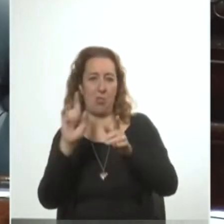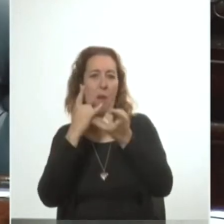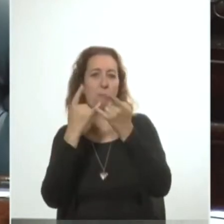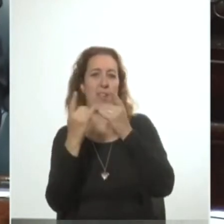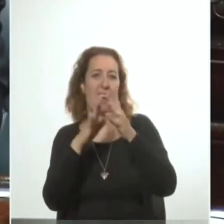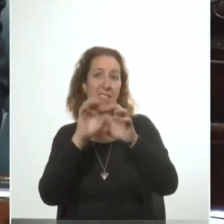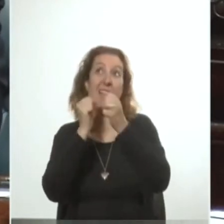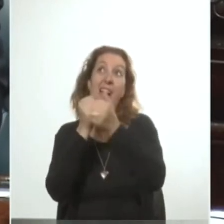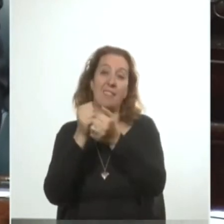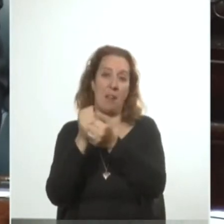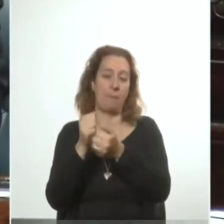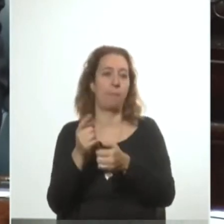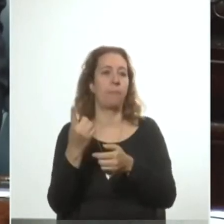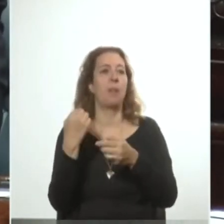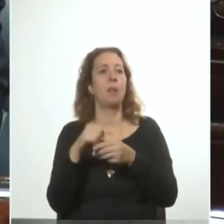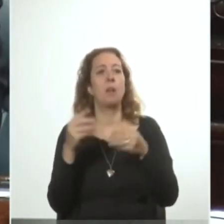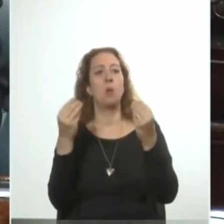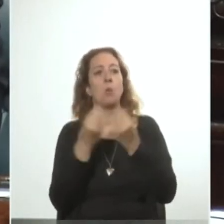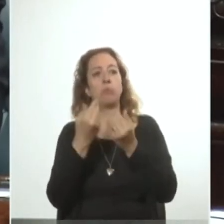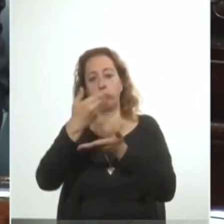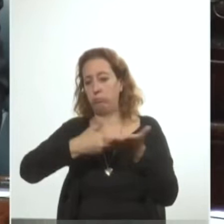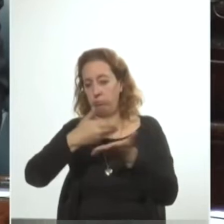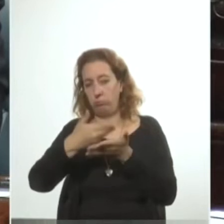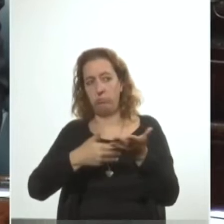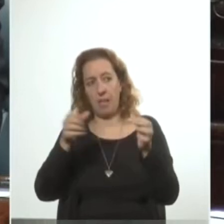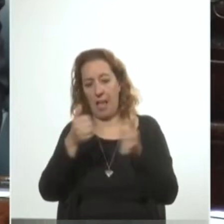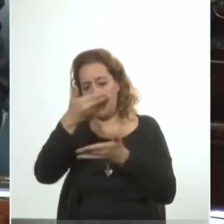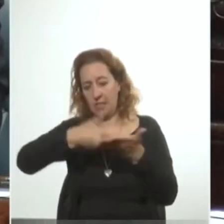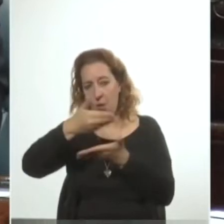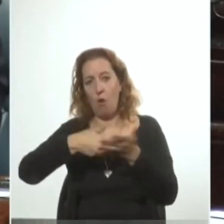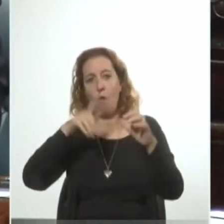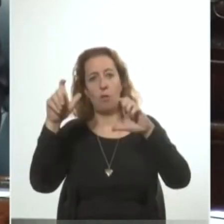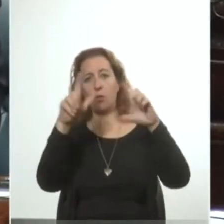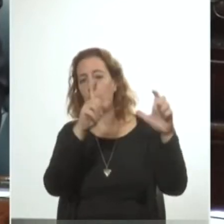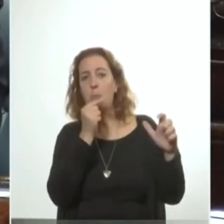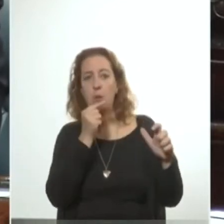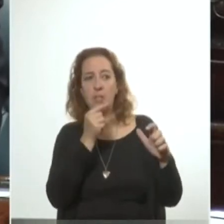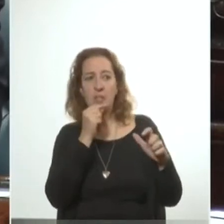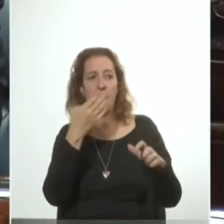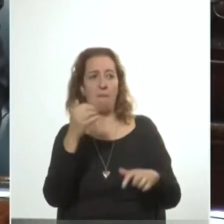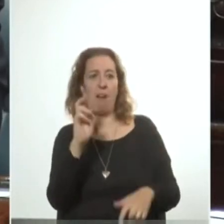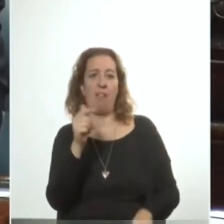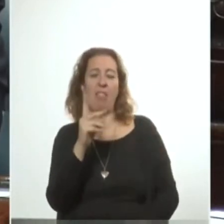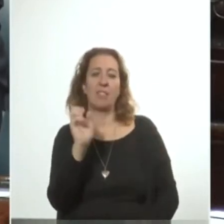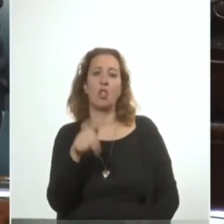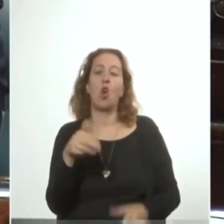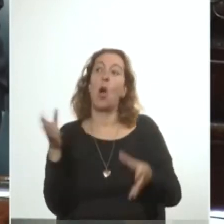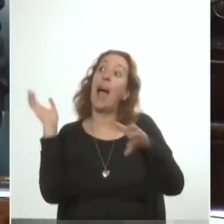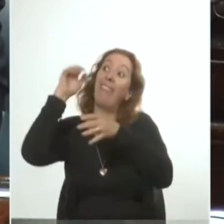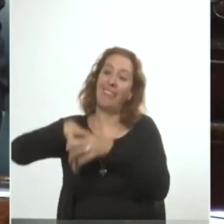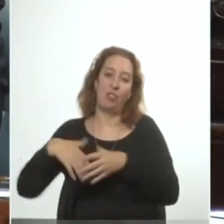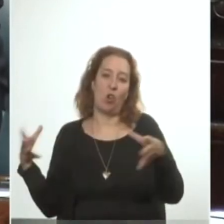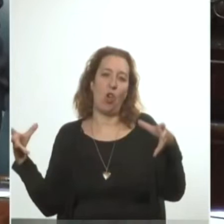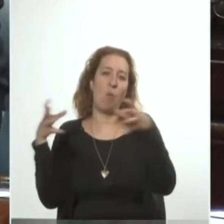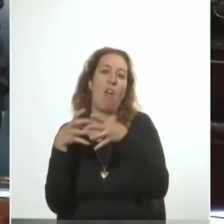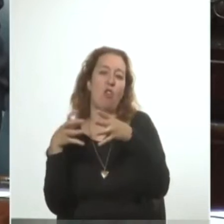llegar a varios legisladores las actas del fotógrafo policial Nelson Bardesio, integrante del Escuadrón de la Muerte, que